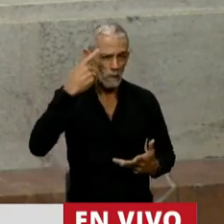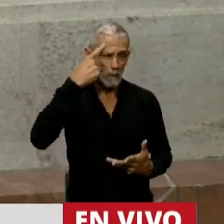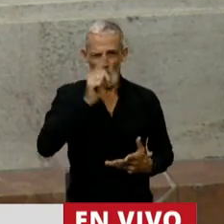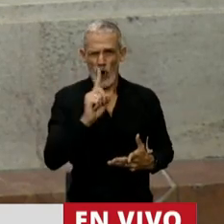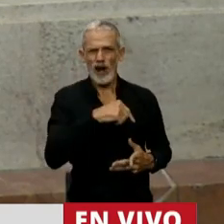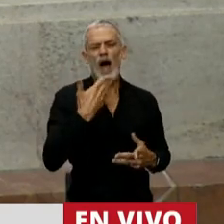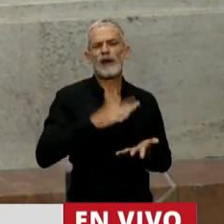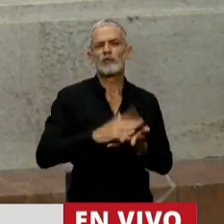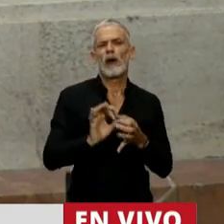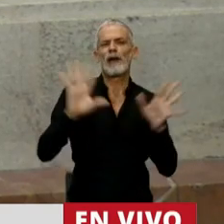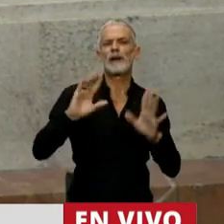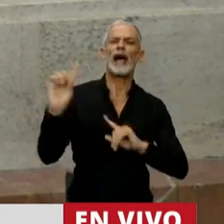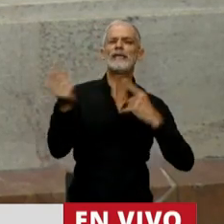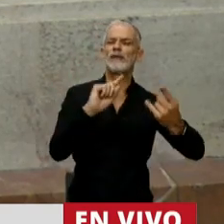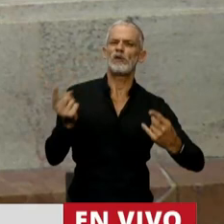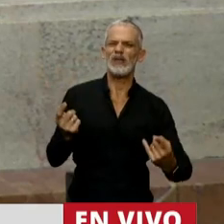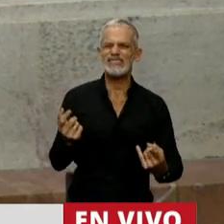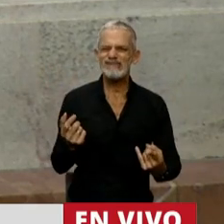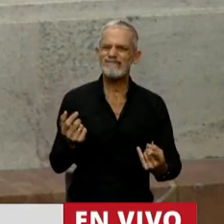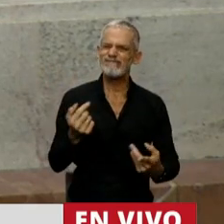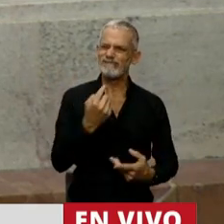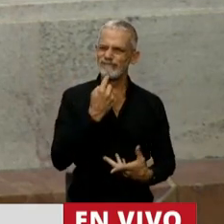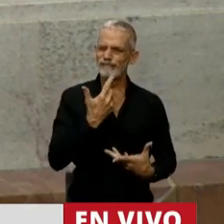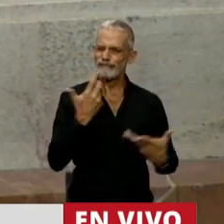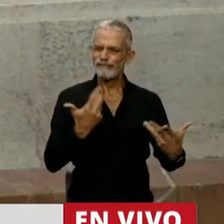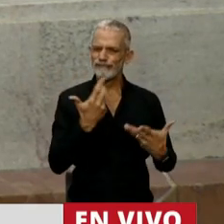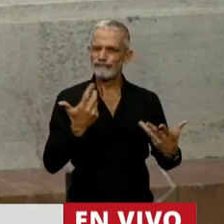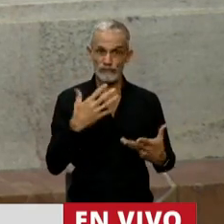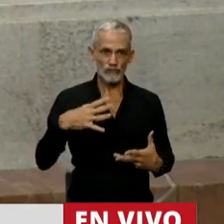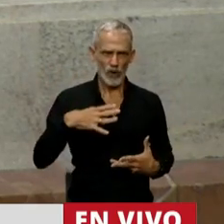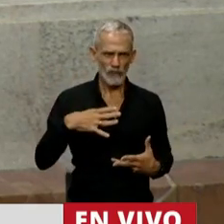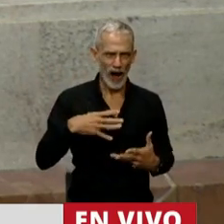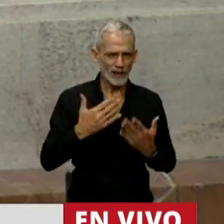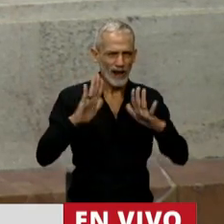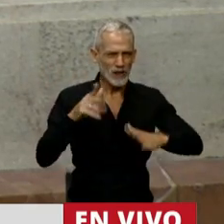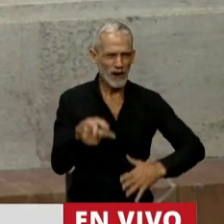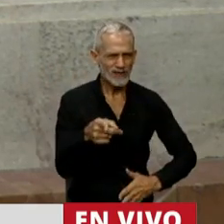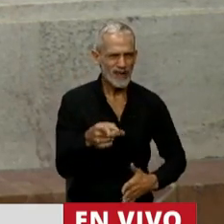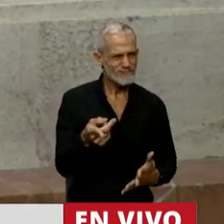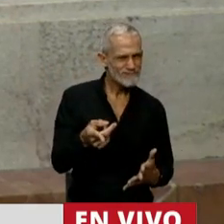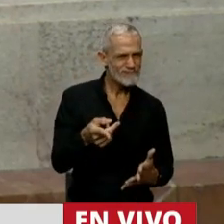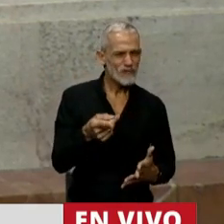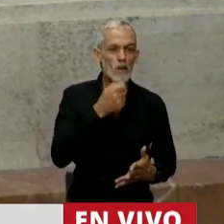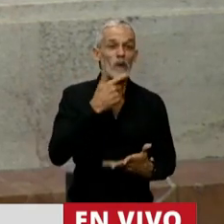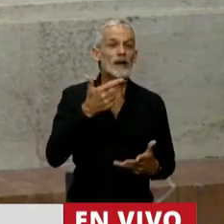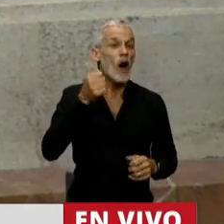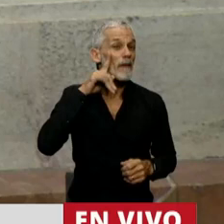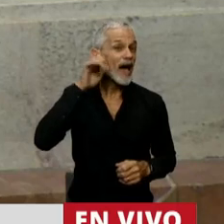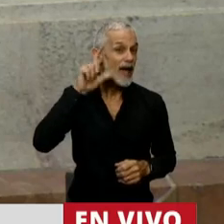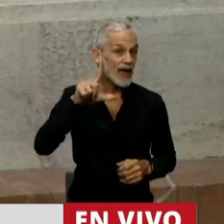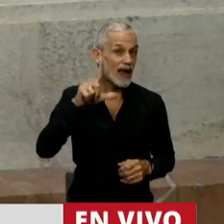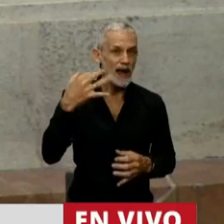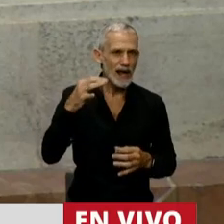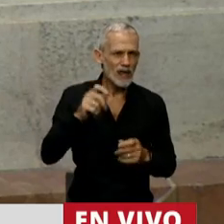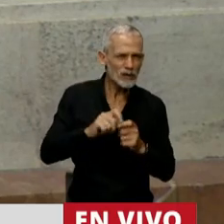creo cuando hablan de libertad individual, cuando no vieron la falta de libertad en el caso de Abigail, que tuvo